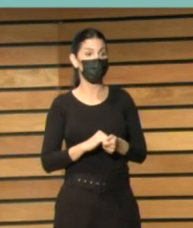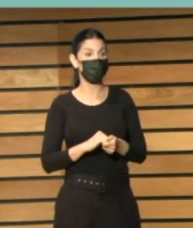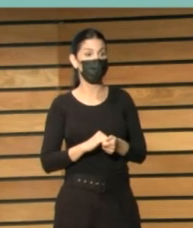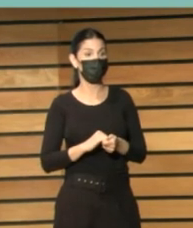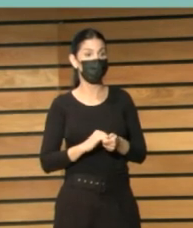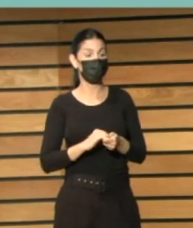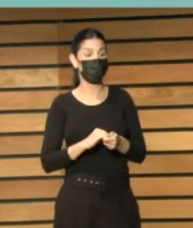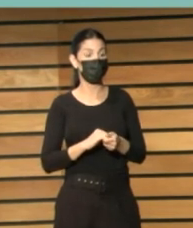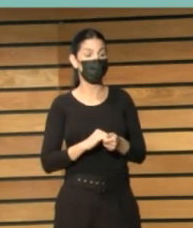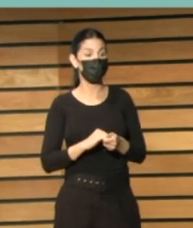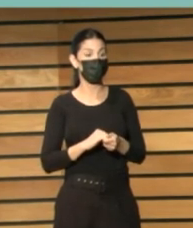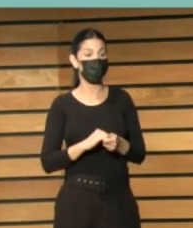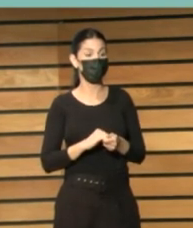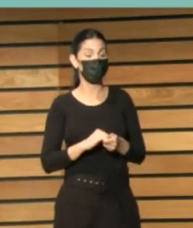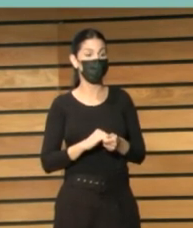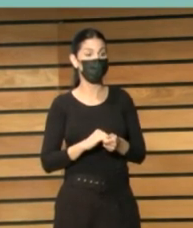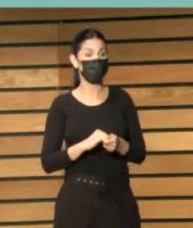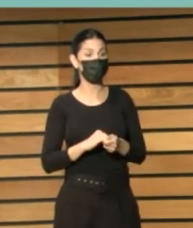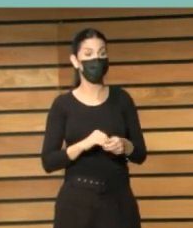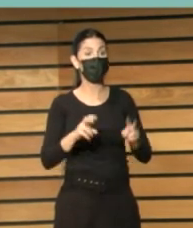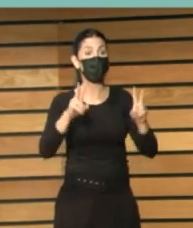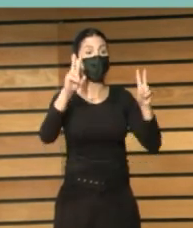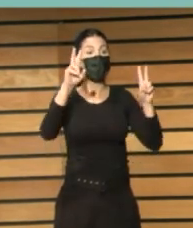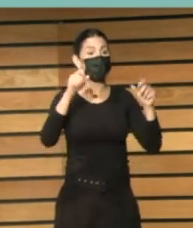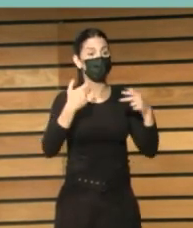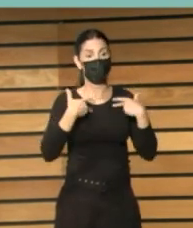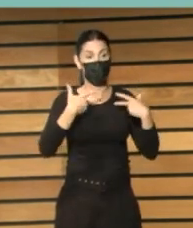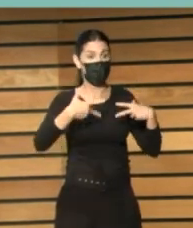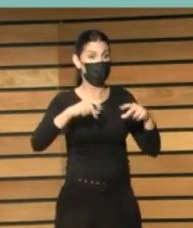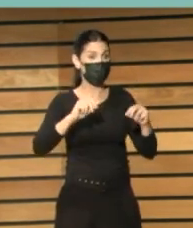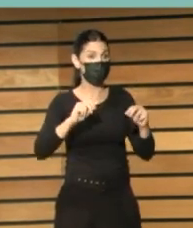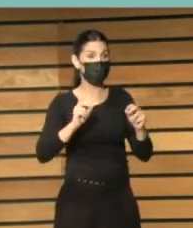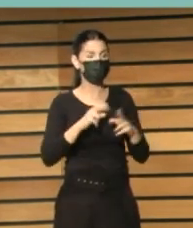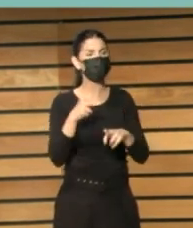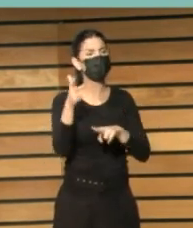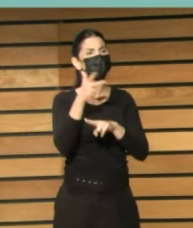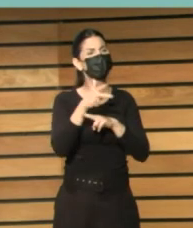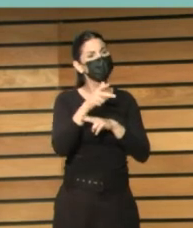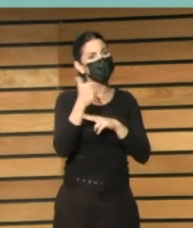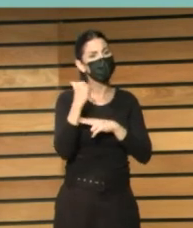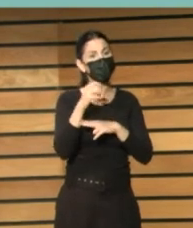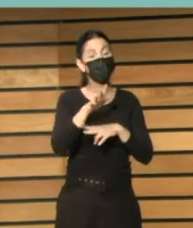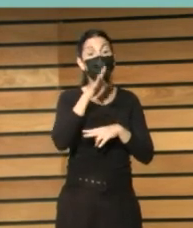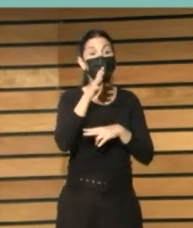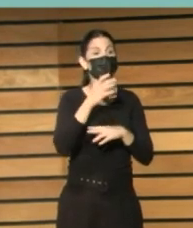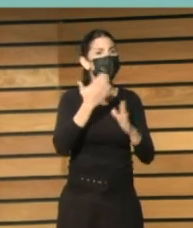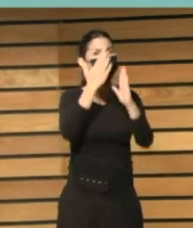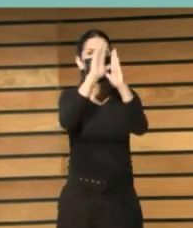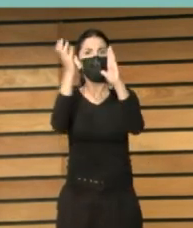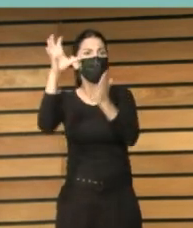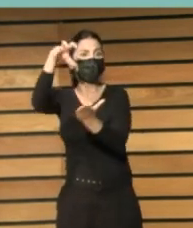cerrábamos este recorrido con este vídeo porque hablaba de que la biblioteca no va a desaparecer